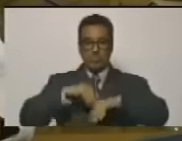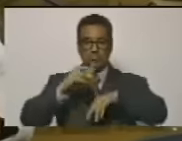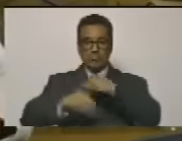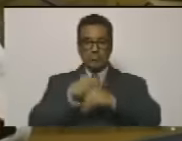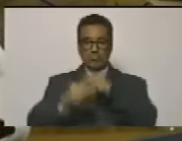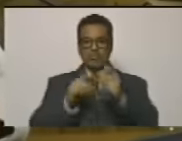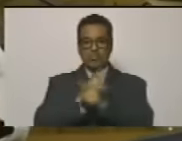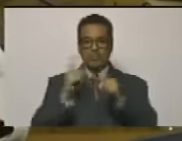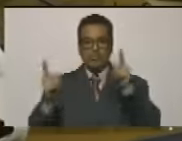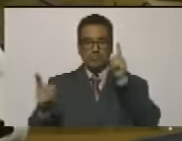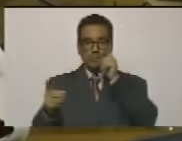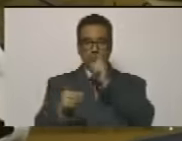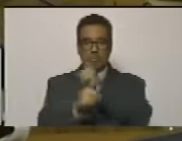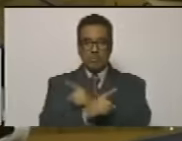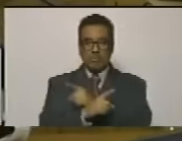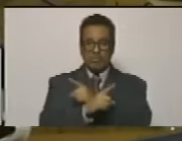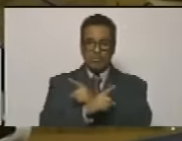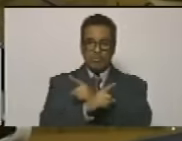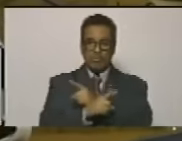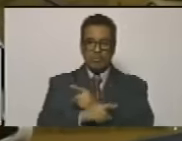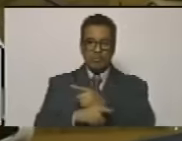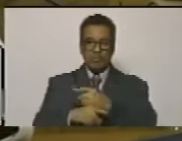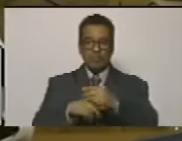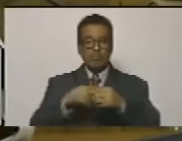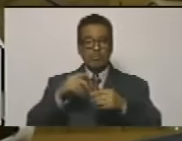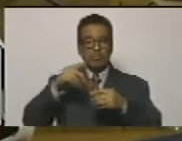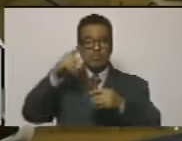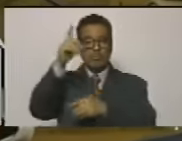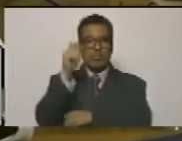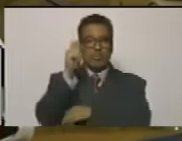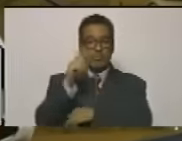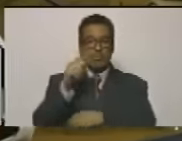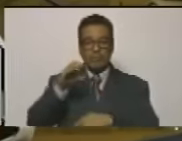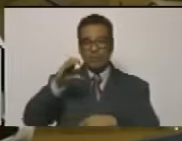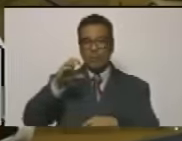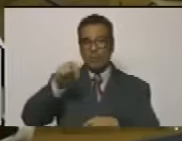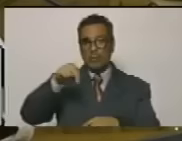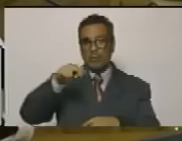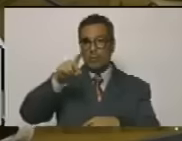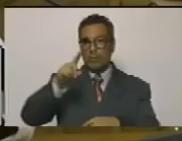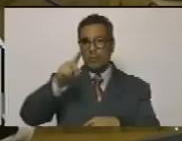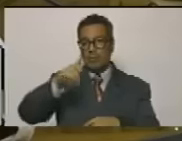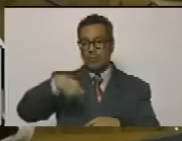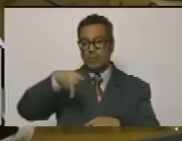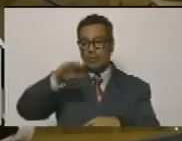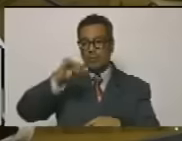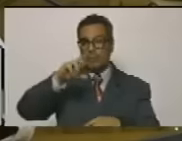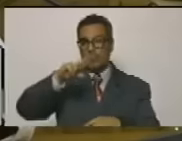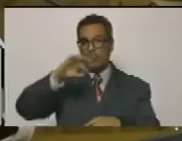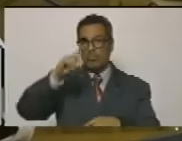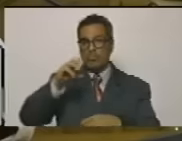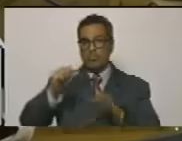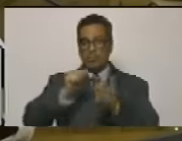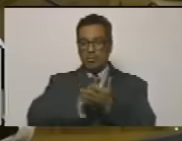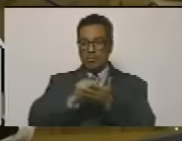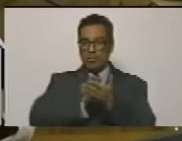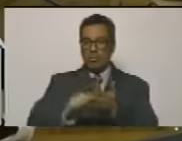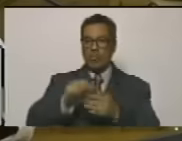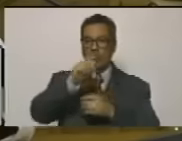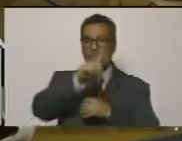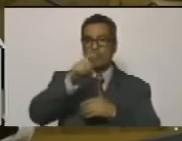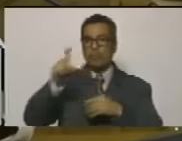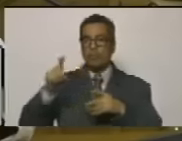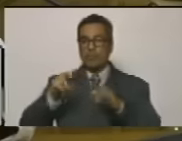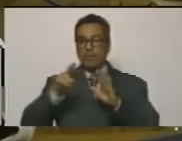motivo del cambio de paisaje de la senadora colombiana Piedad Córdoba Ruiz de conformidad con lo establecido en el artículo ciento